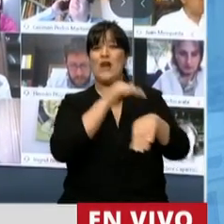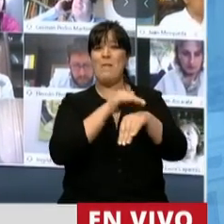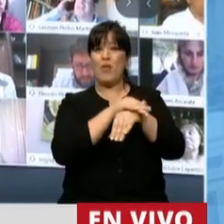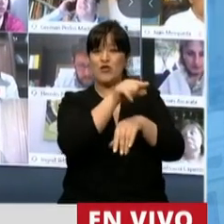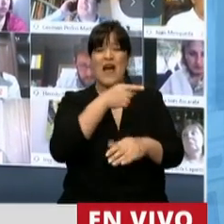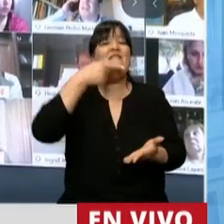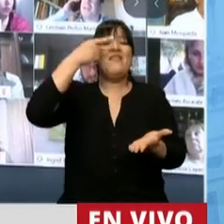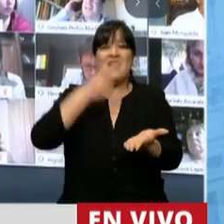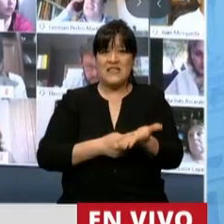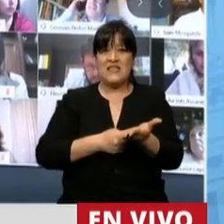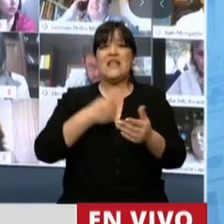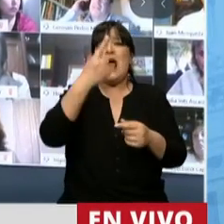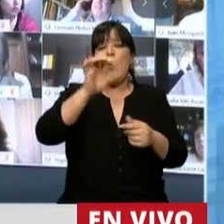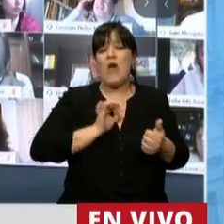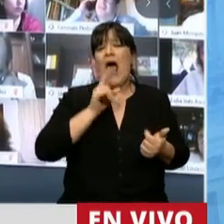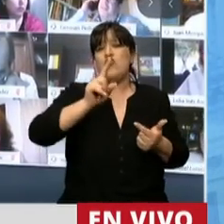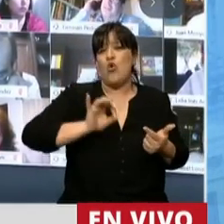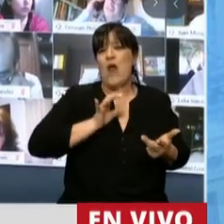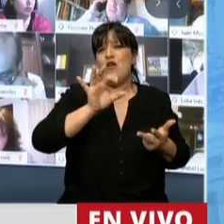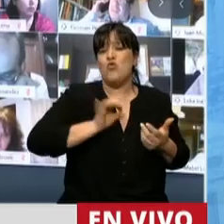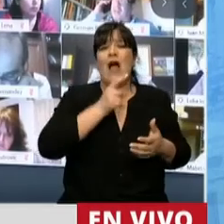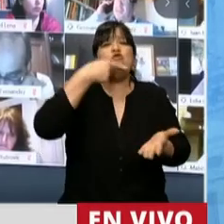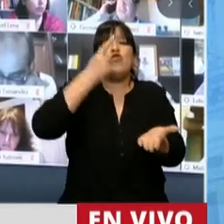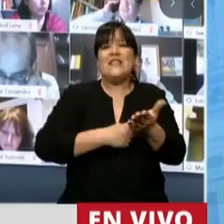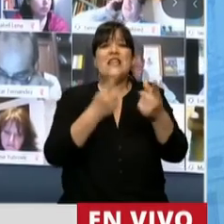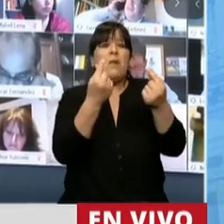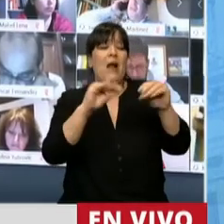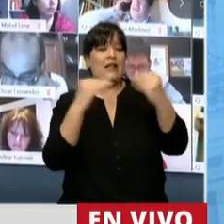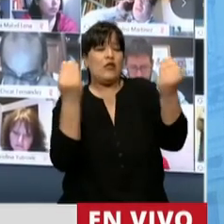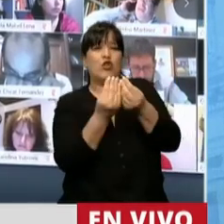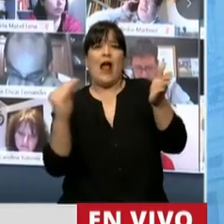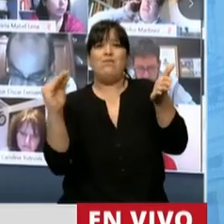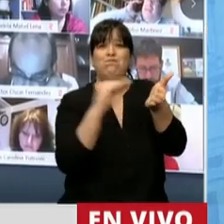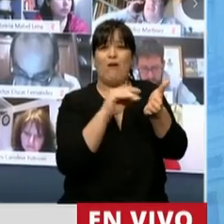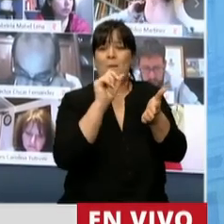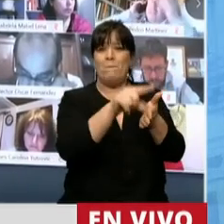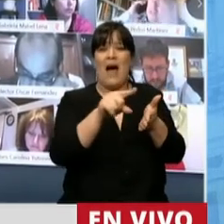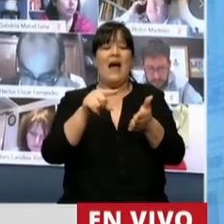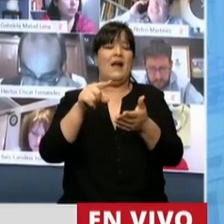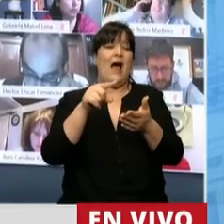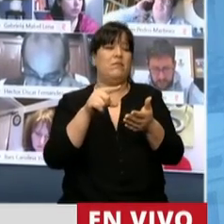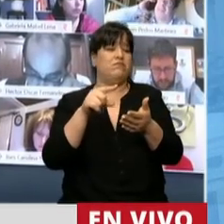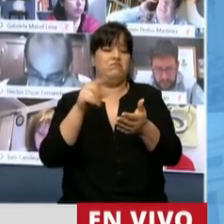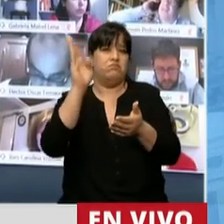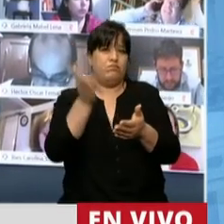el que decidirá cada año en última instancia los montos a asignar a este cupo fiscal.